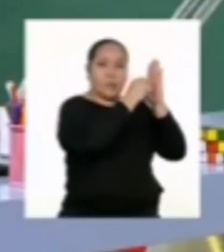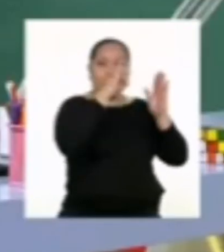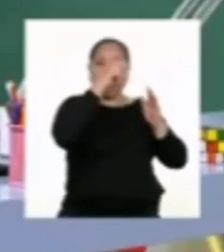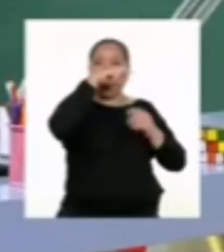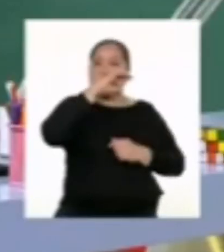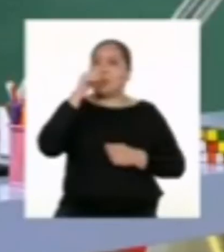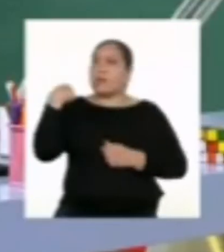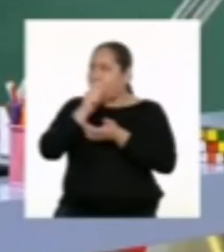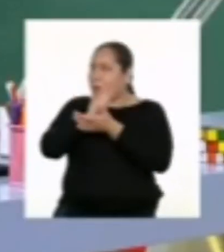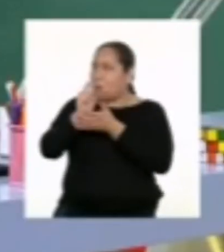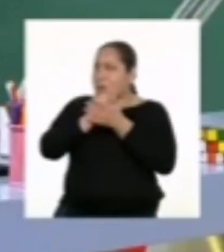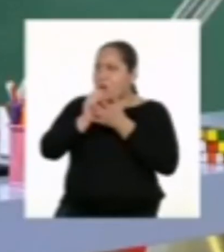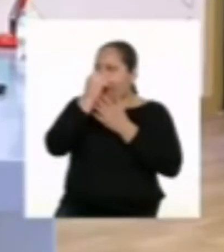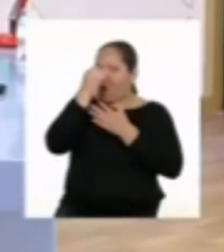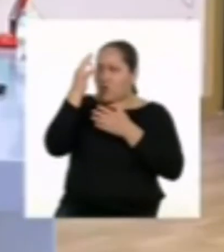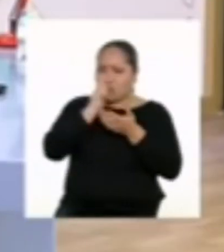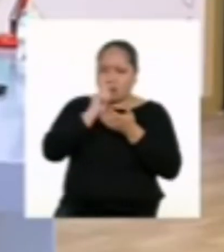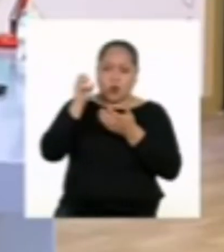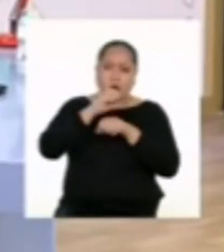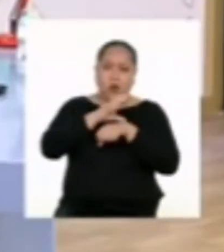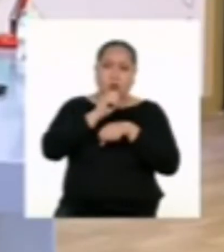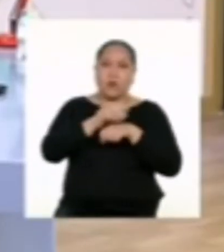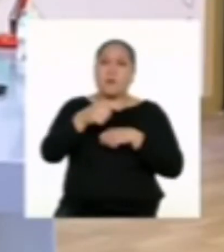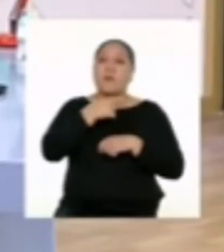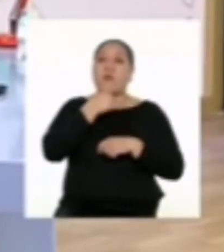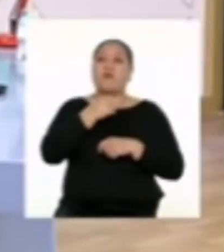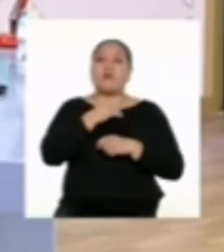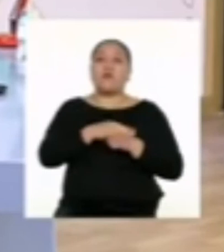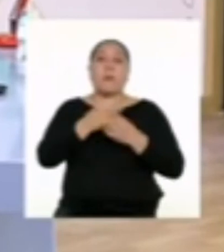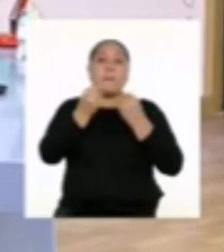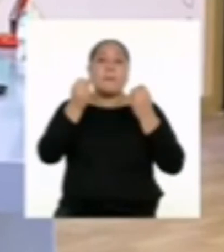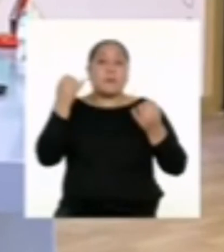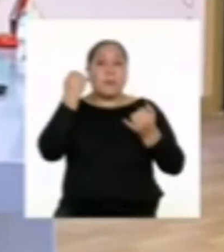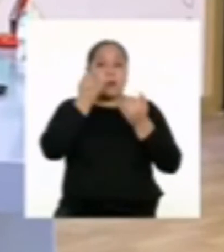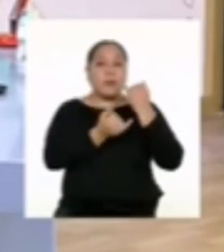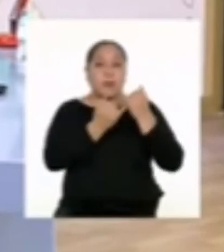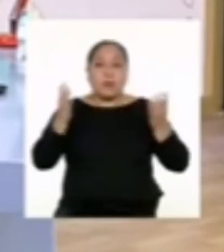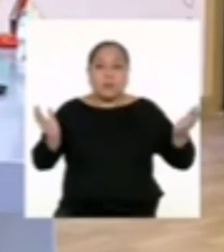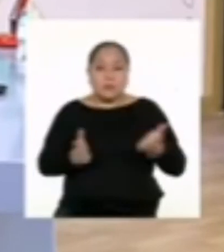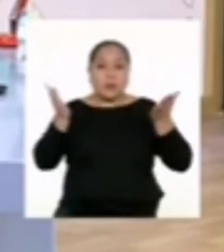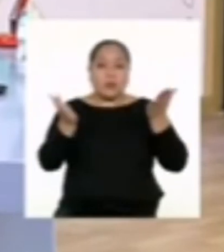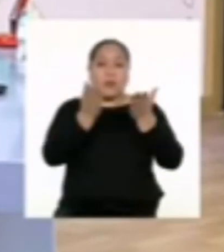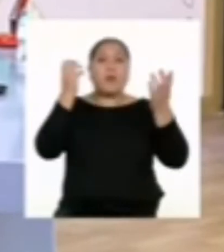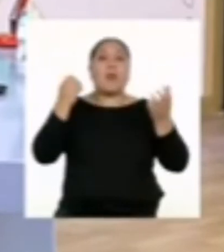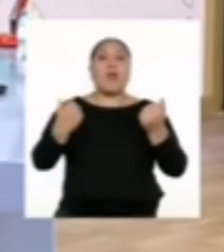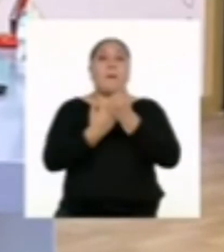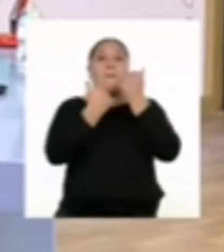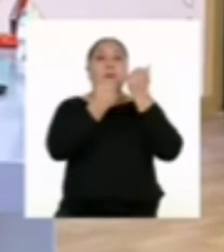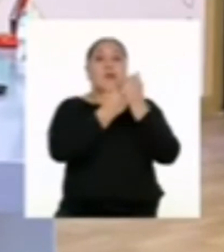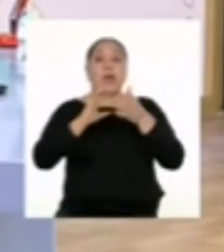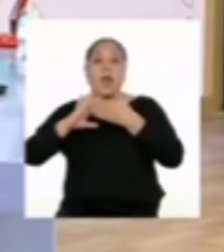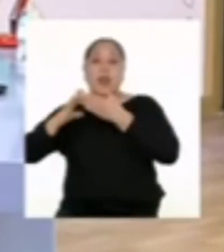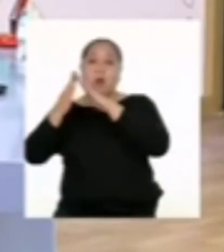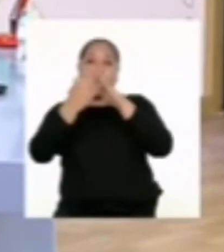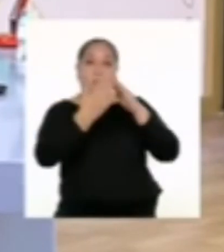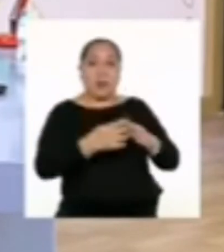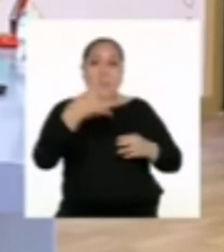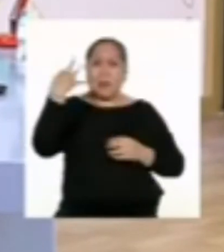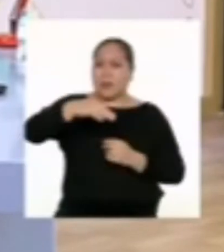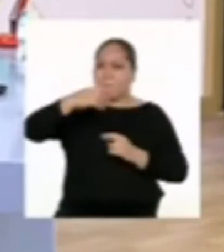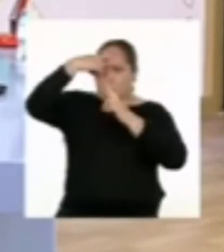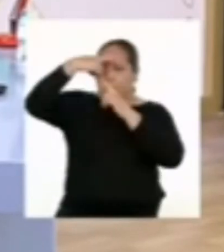Ya he tomado nota de varios consejos. Me gustó mucho que al final también motiven a colaborar con nuestras comunidades,